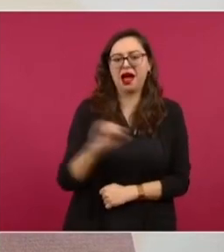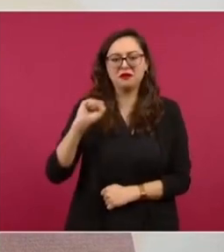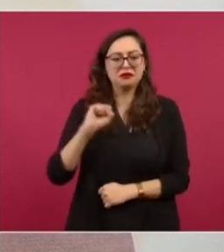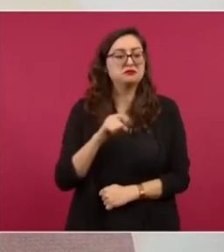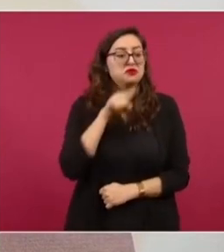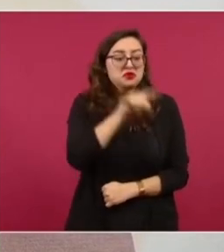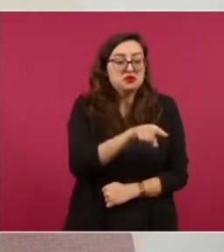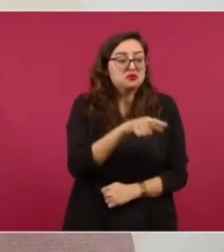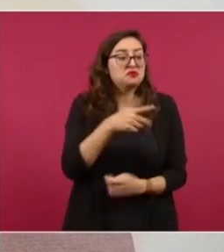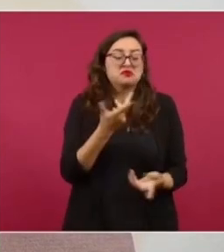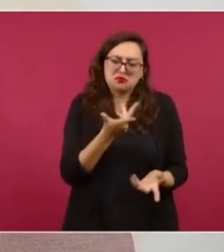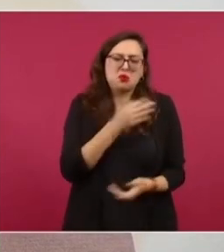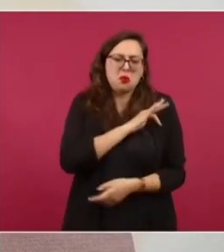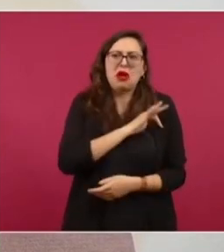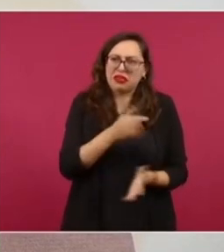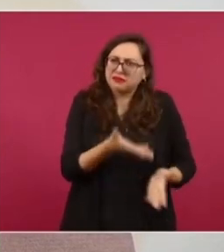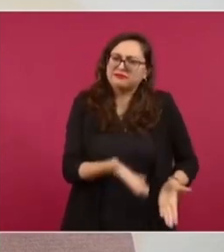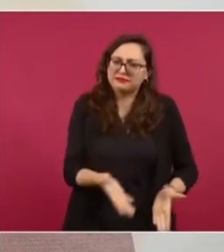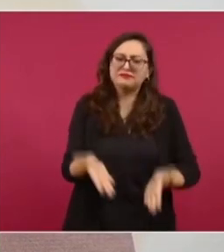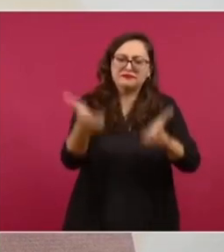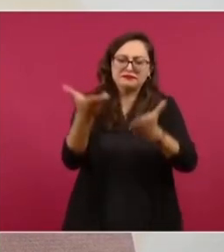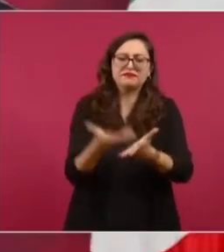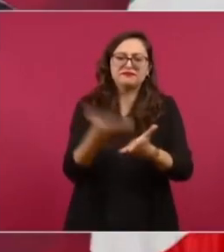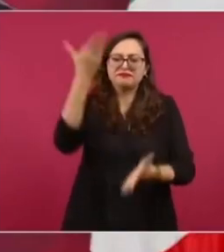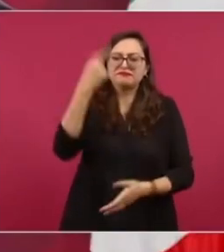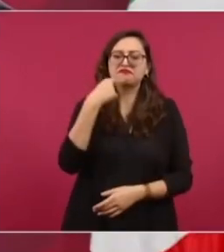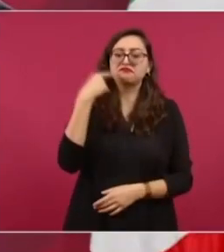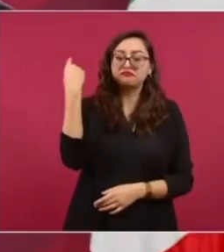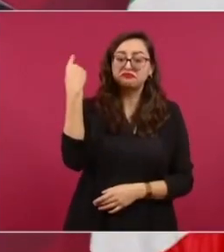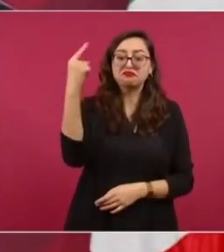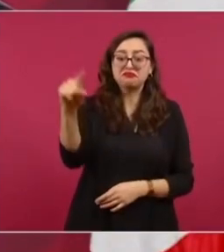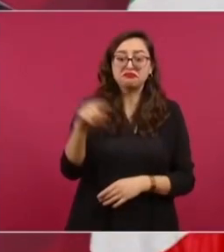y si me obligaran